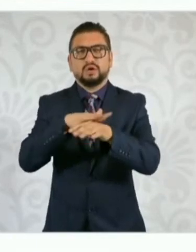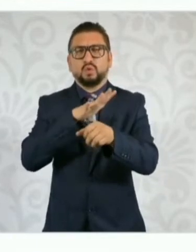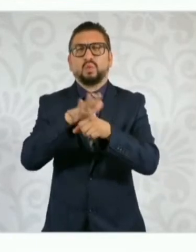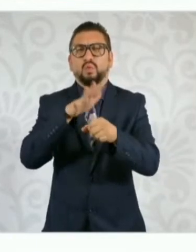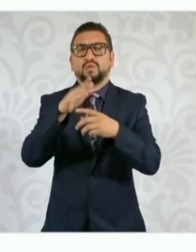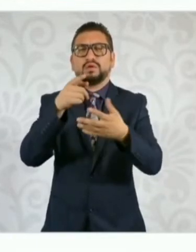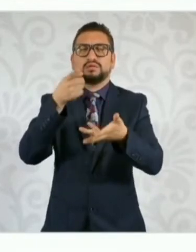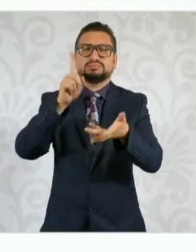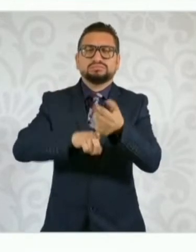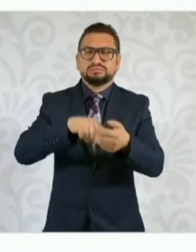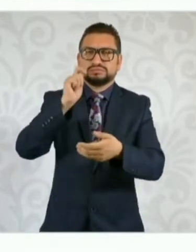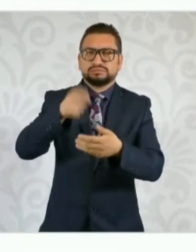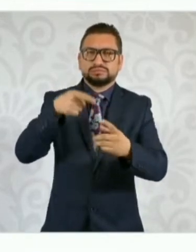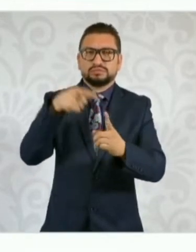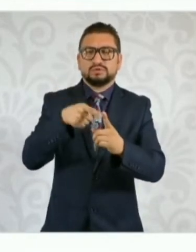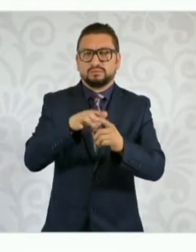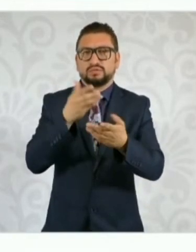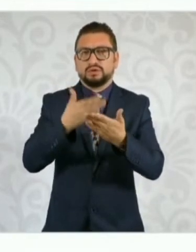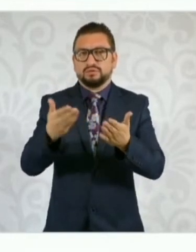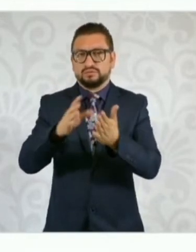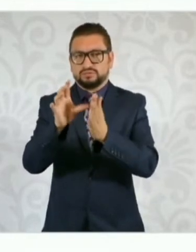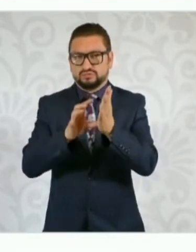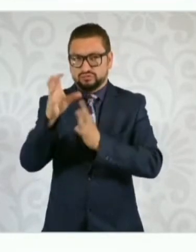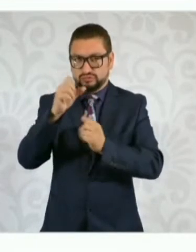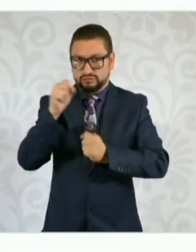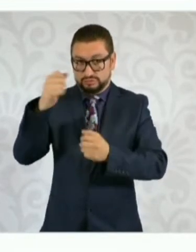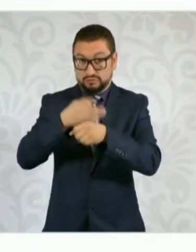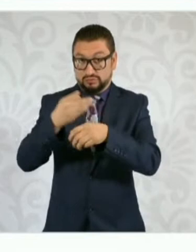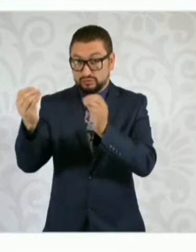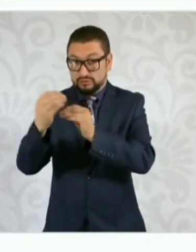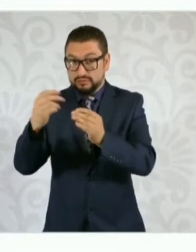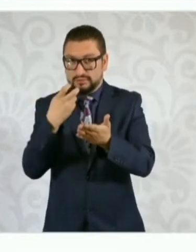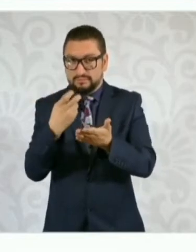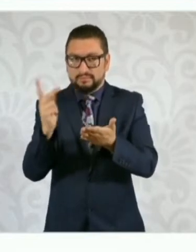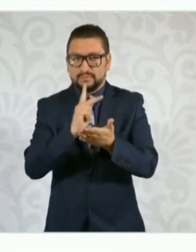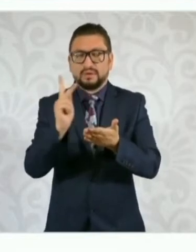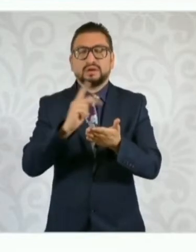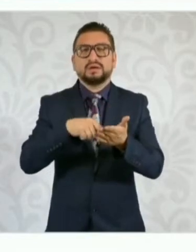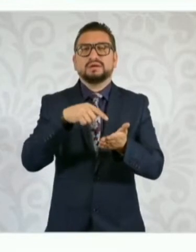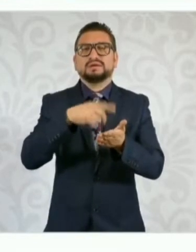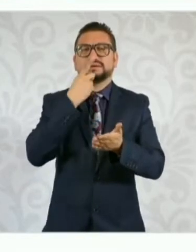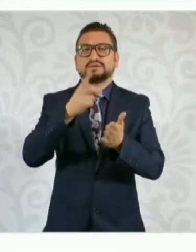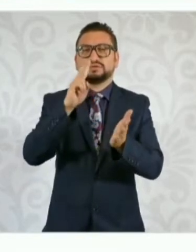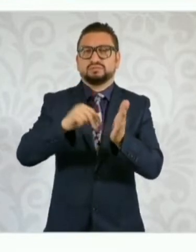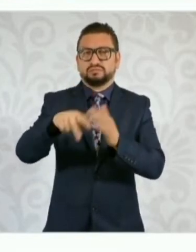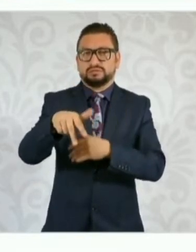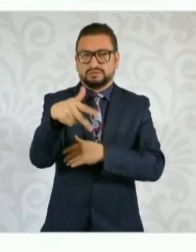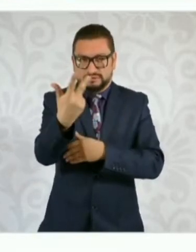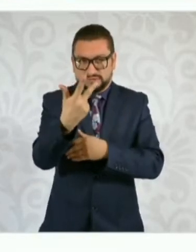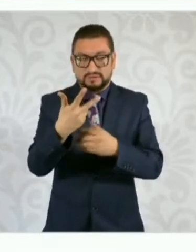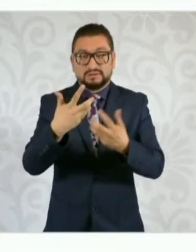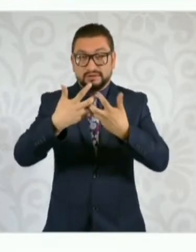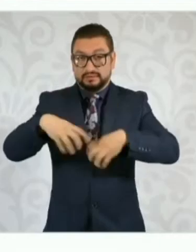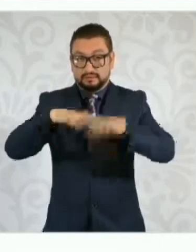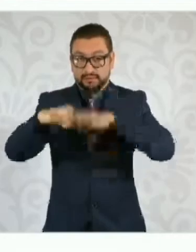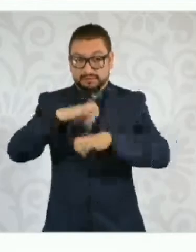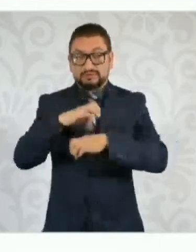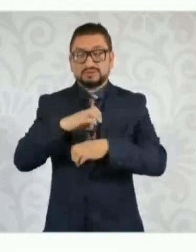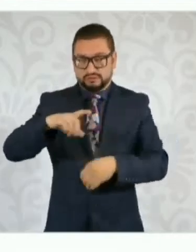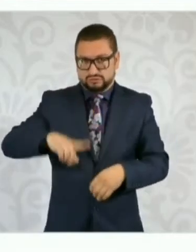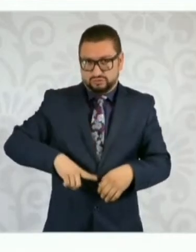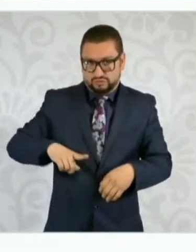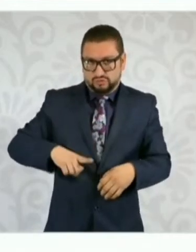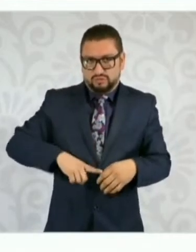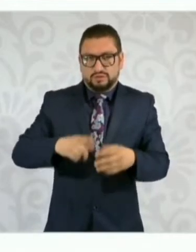y qué es la base de la reforma constitucional que en estos momentos se está discutiendo? La reforma del 2013 transformó a las empresas públicas en